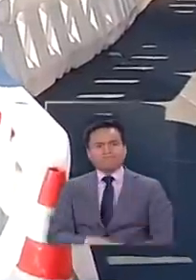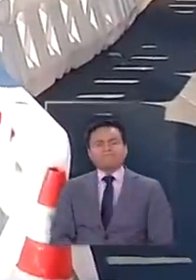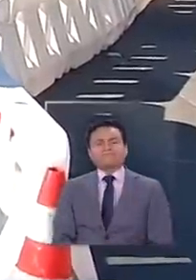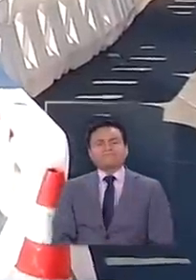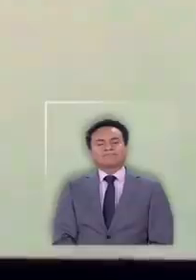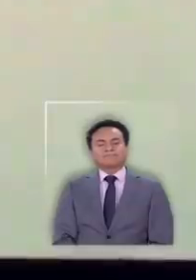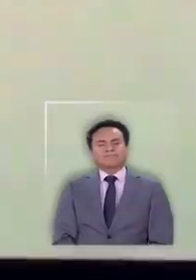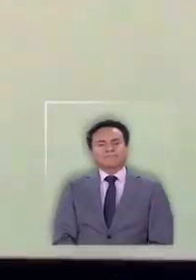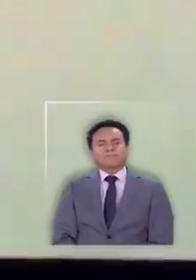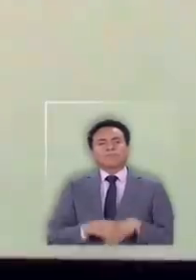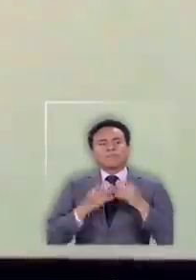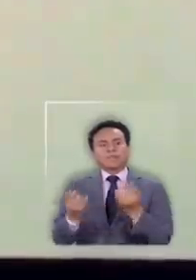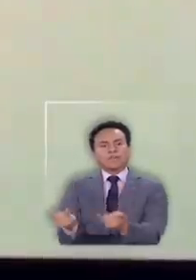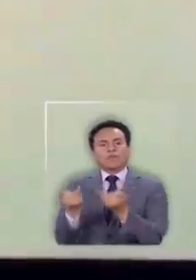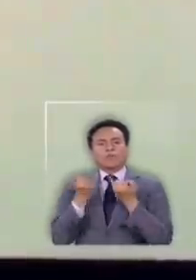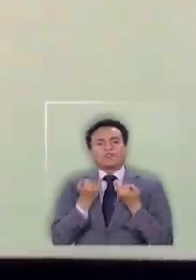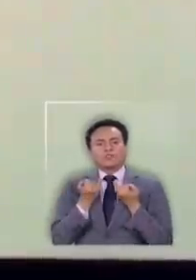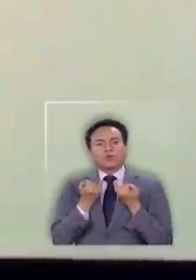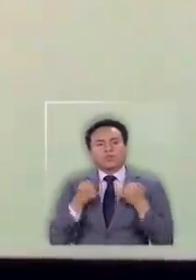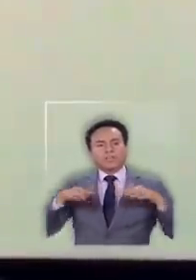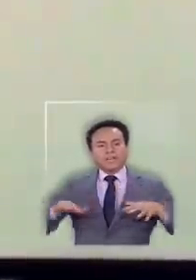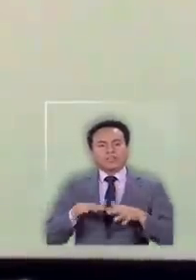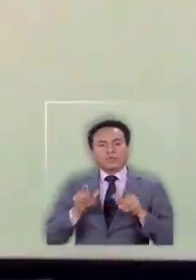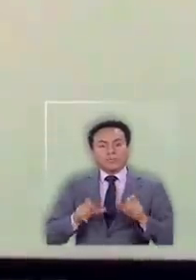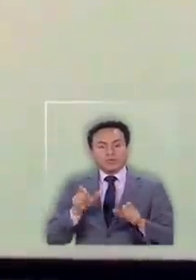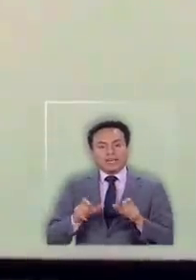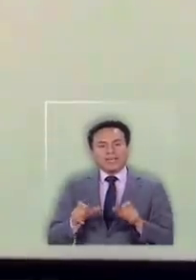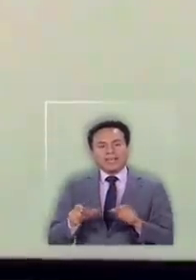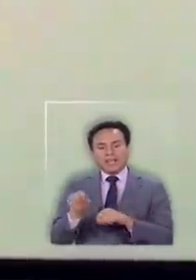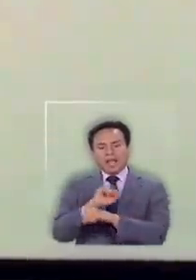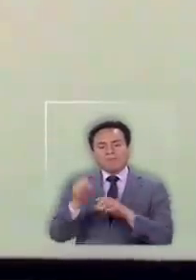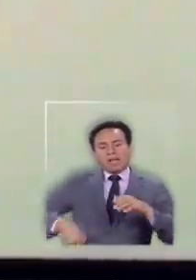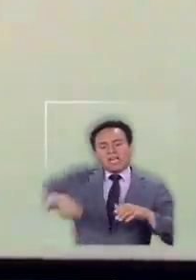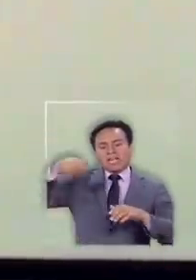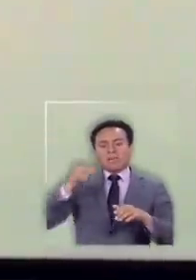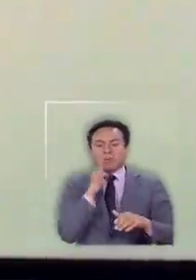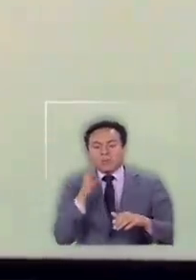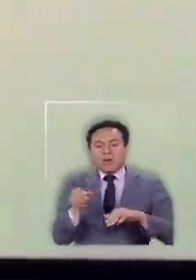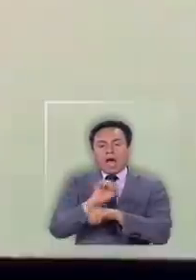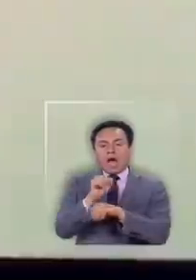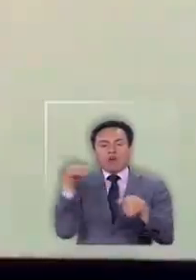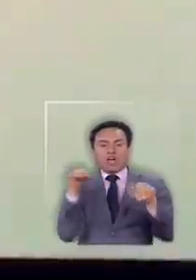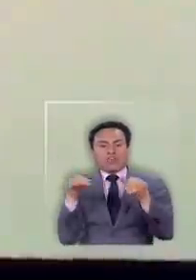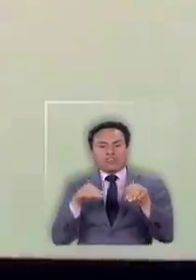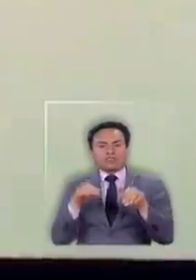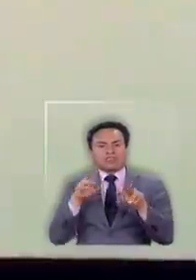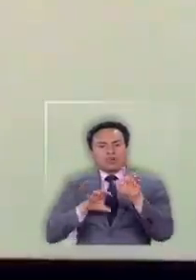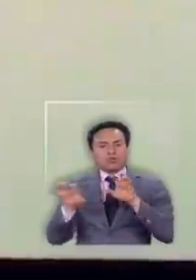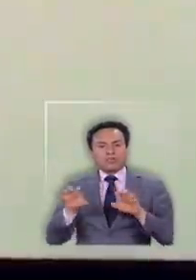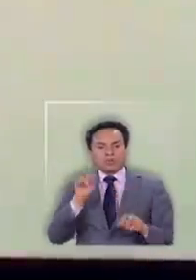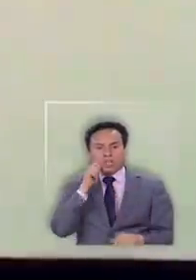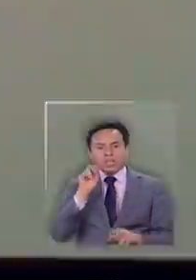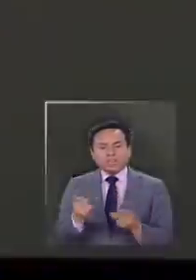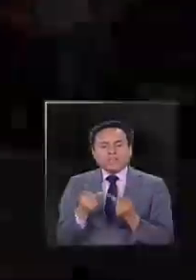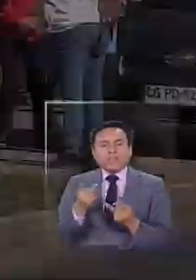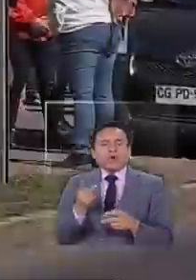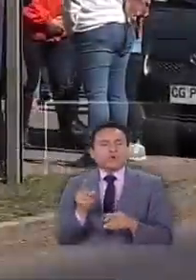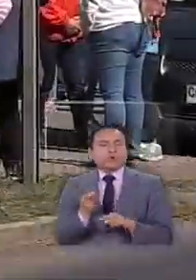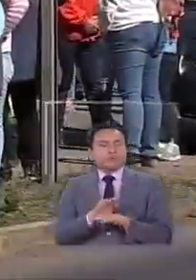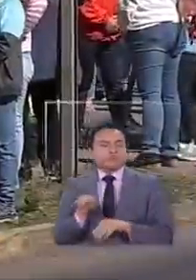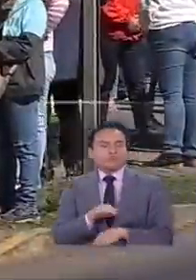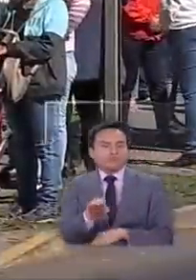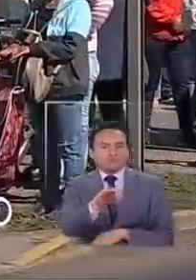Han llegado a formación y que están tratando de pasar en las maletas los autos o escondidos los autos con aquellos que tienen salvoconducto.